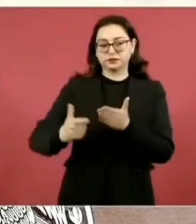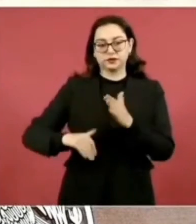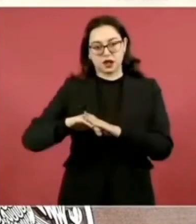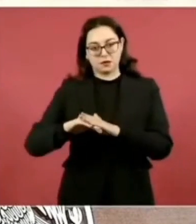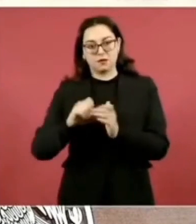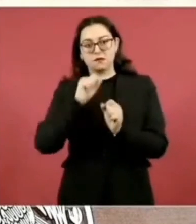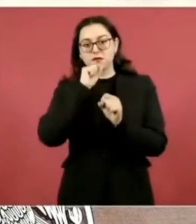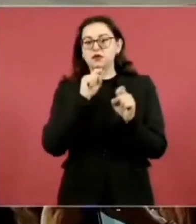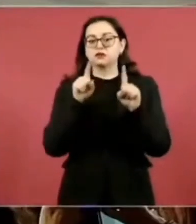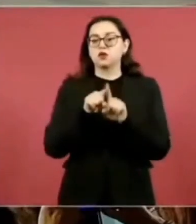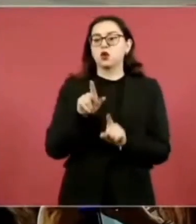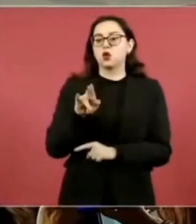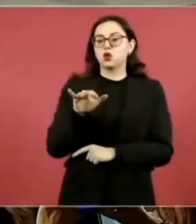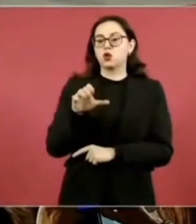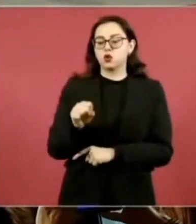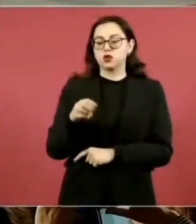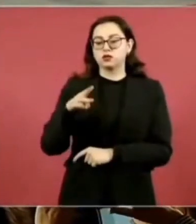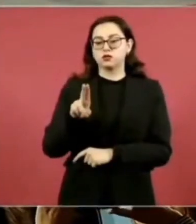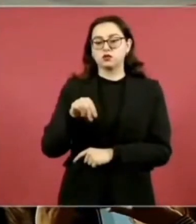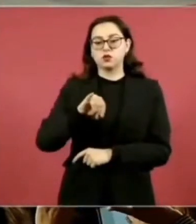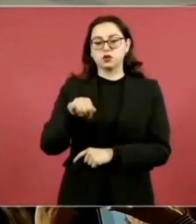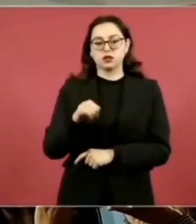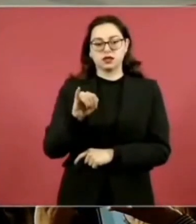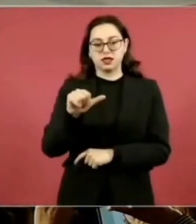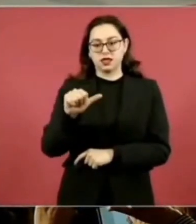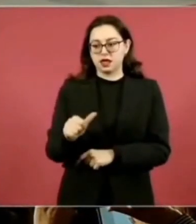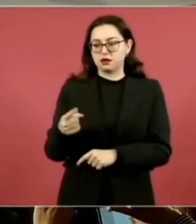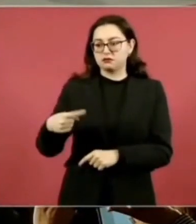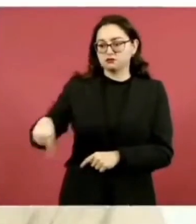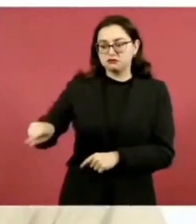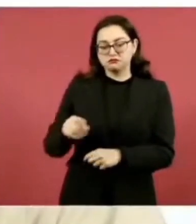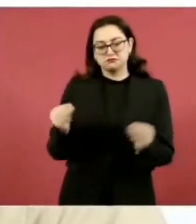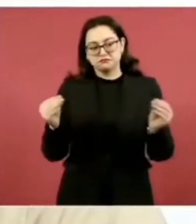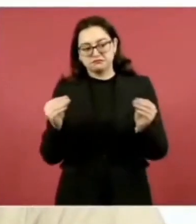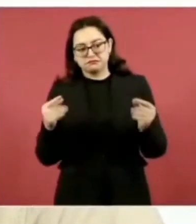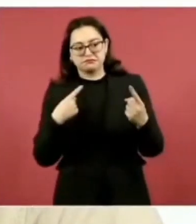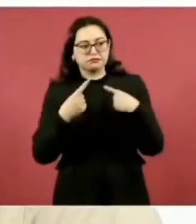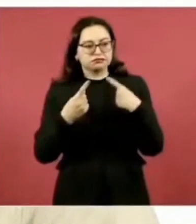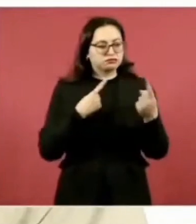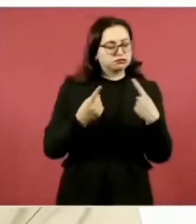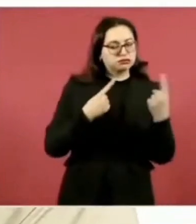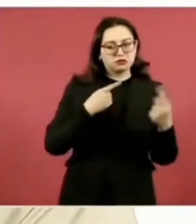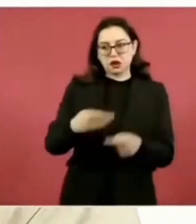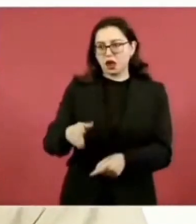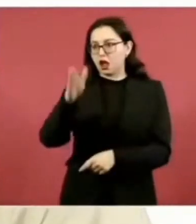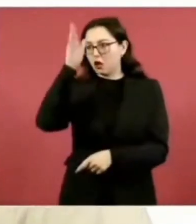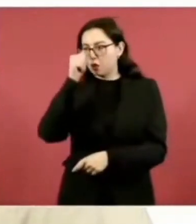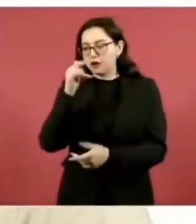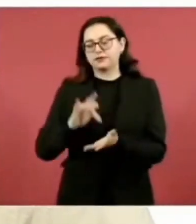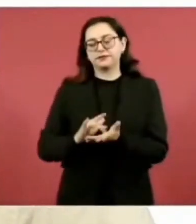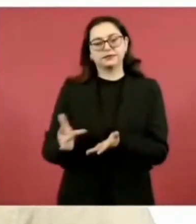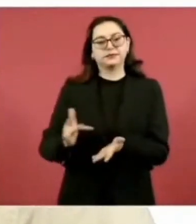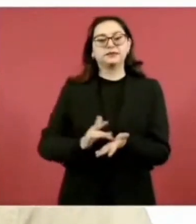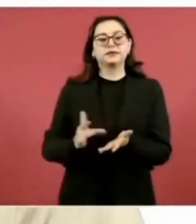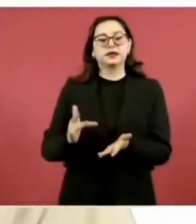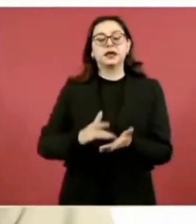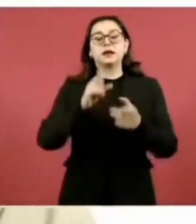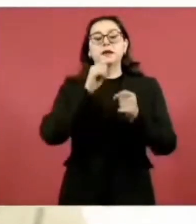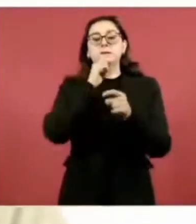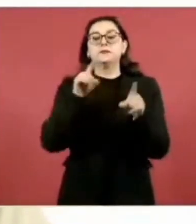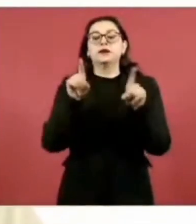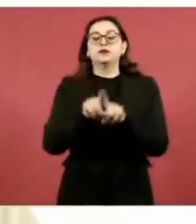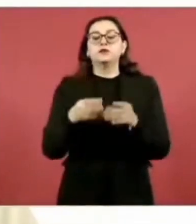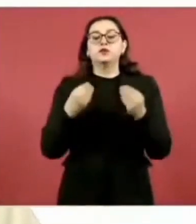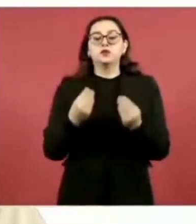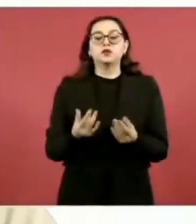muy pendiente de toda esta discusión y acuerdo. Y fundamentalmente agradecer así